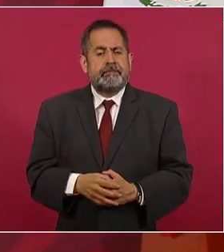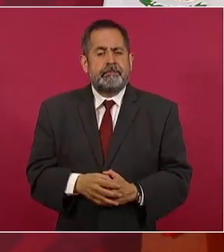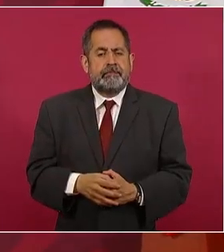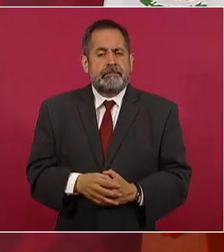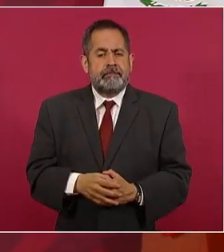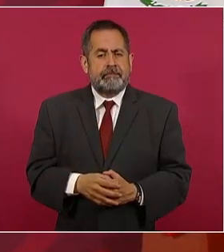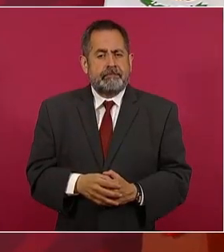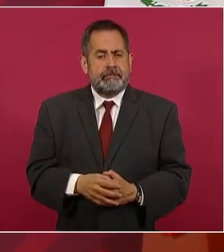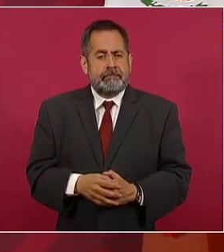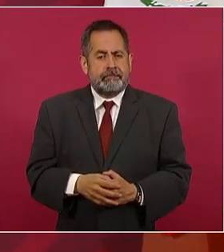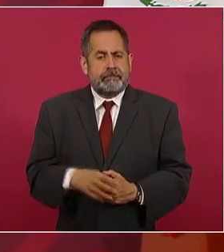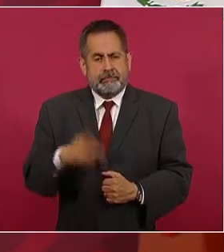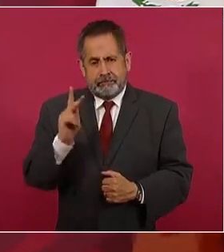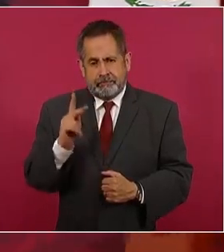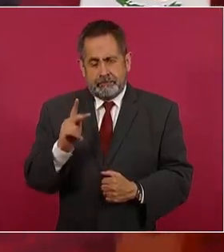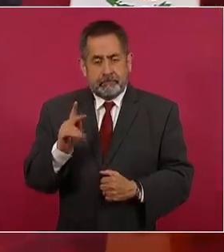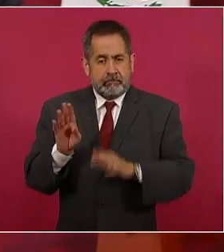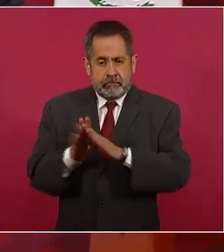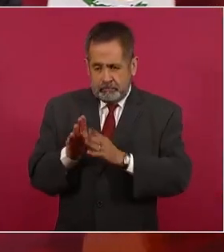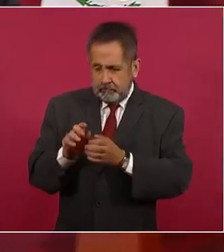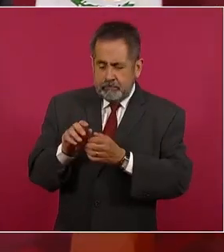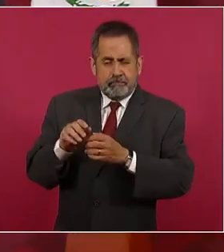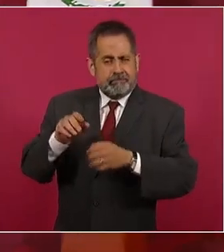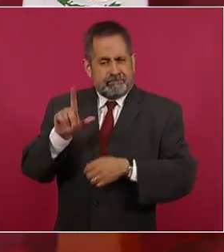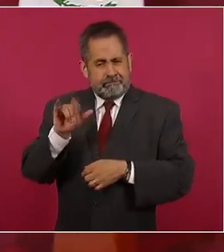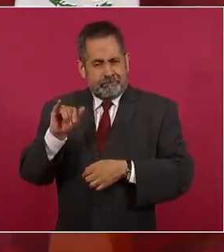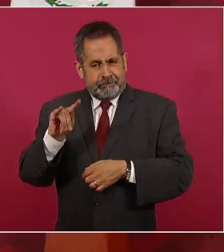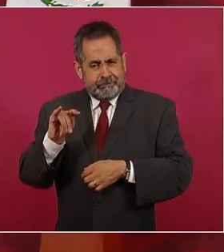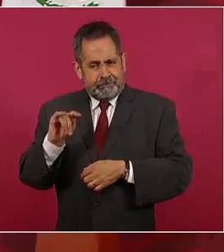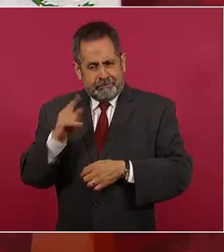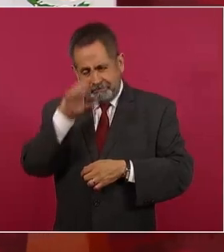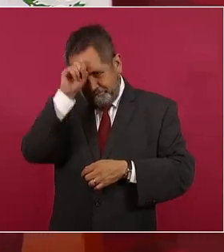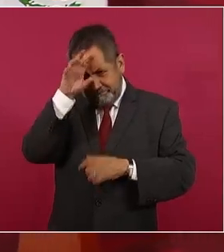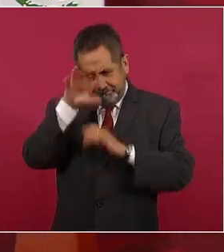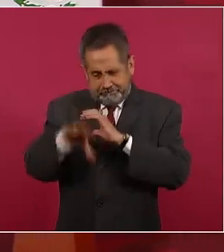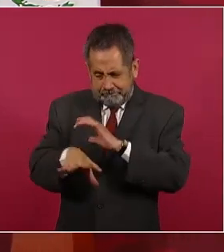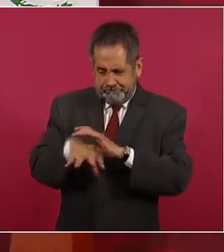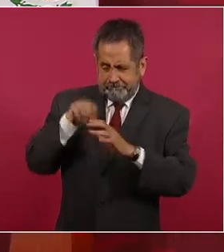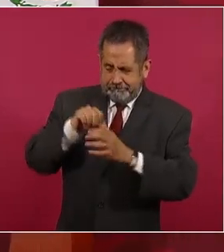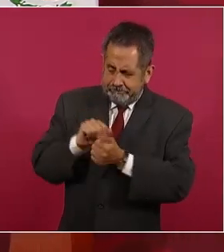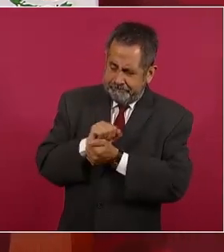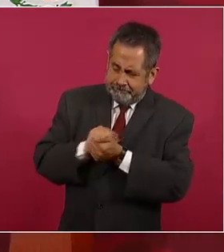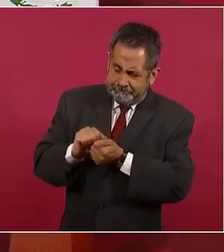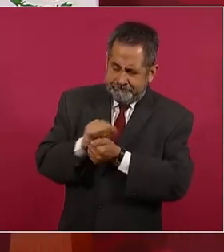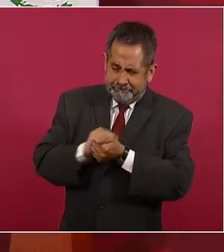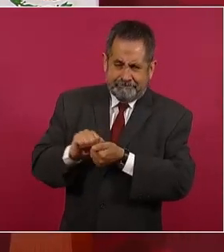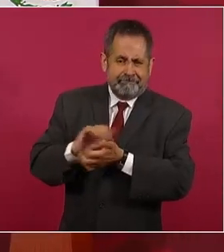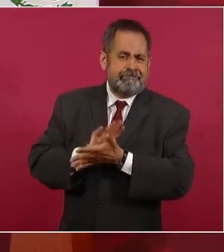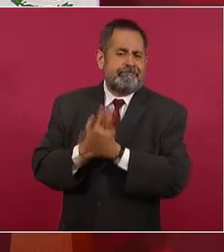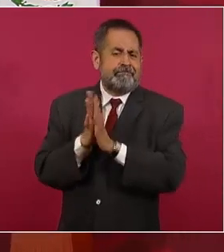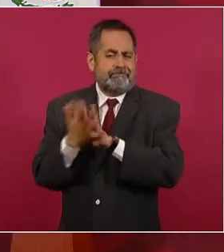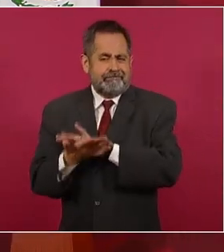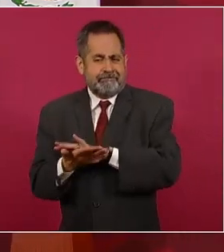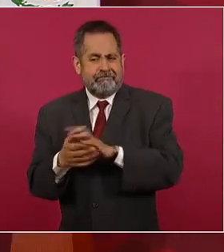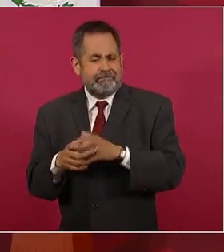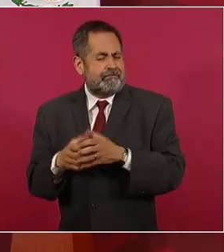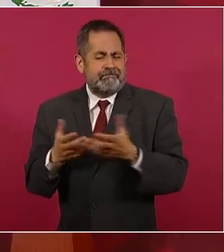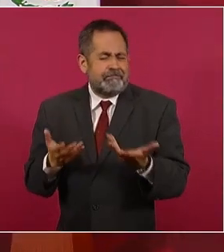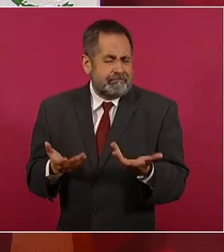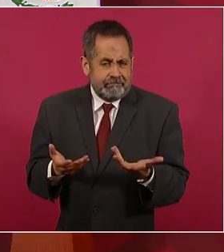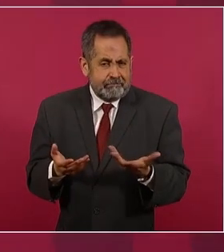Pero el procesamiento del litio hoy día